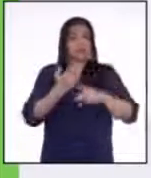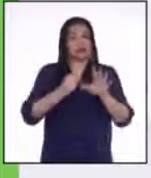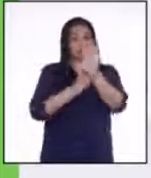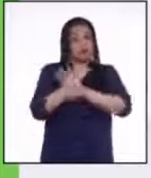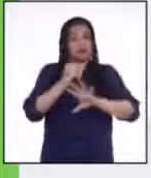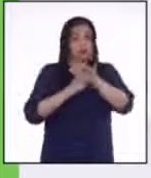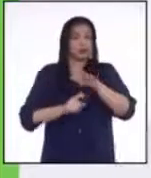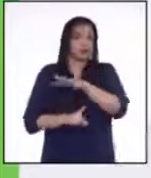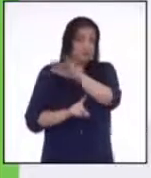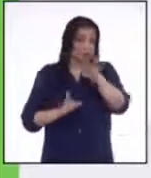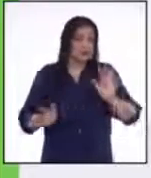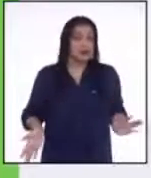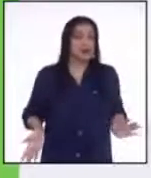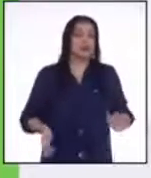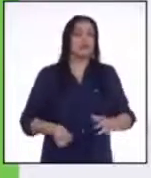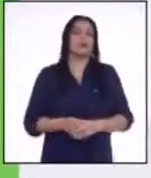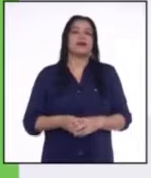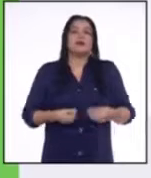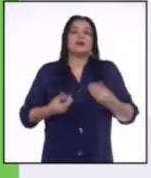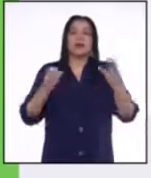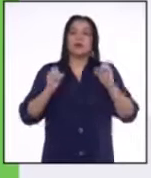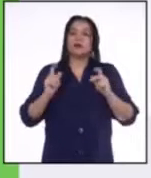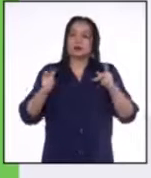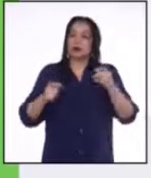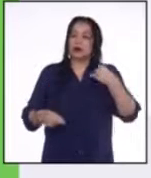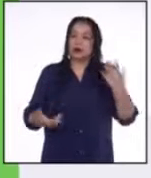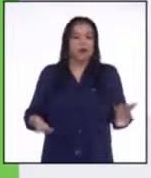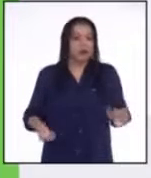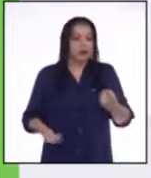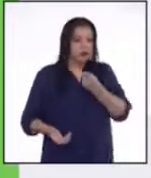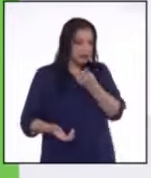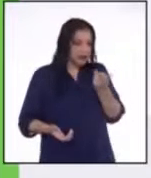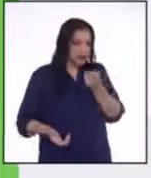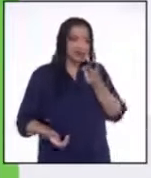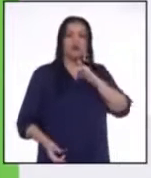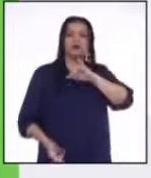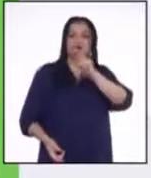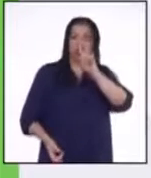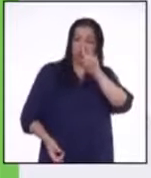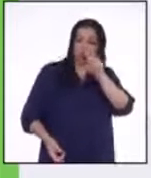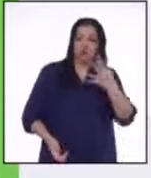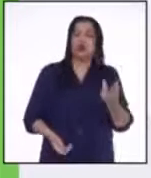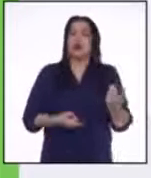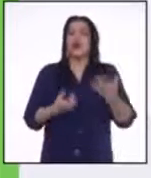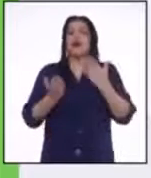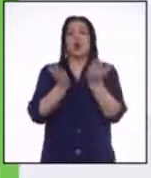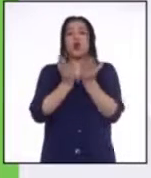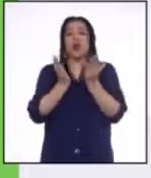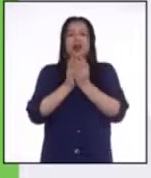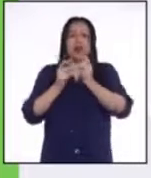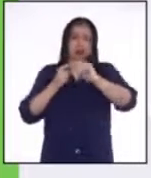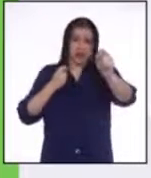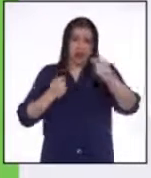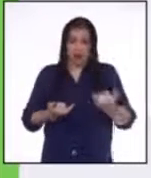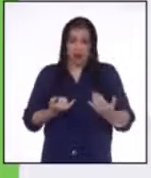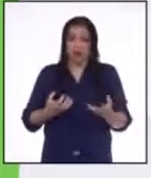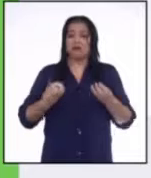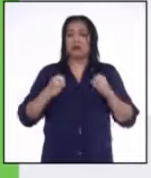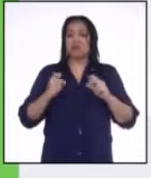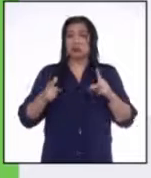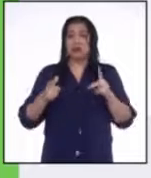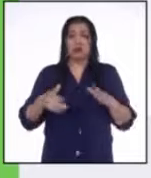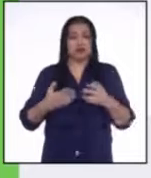conservación. Estamos dando oportunidades a los jóvenes. Lucio, Diana, Grisel, Jackson, vienen de colegios rurales y ahora tienen la oportunidad